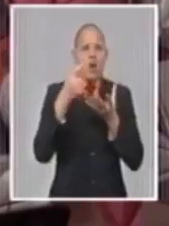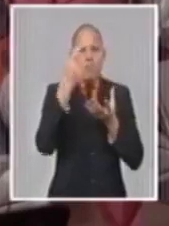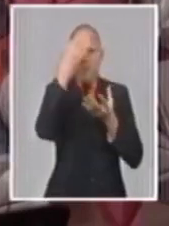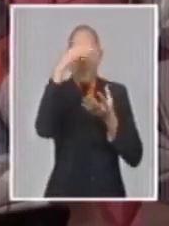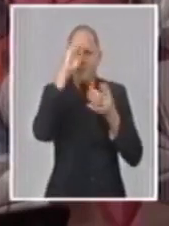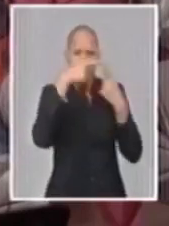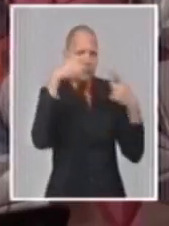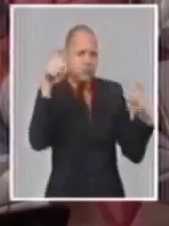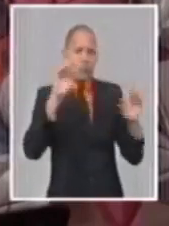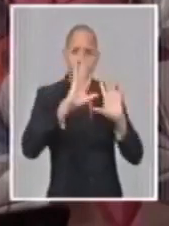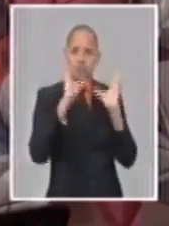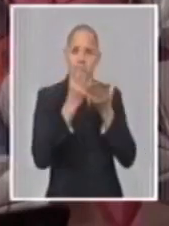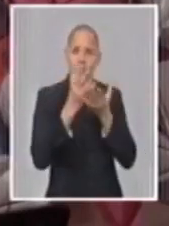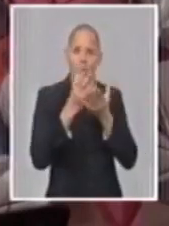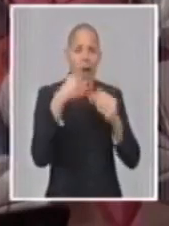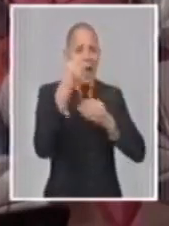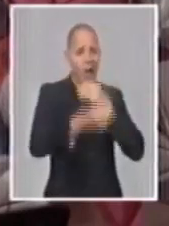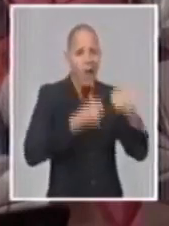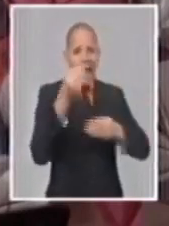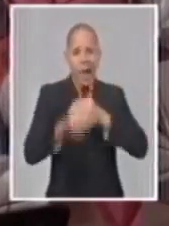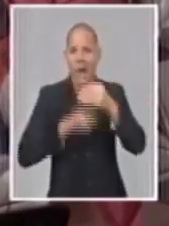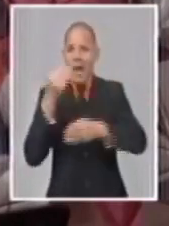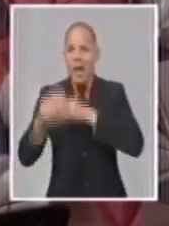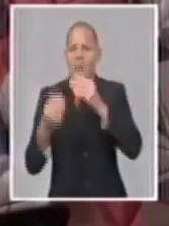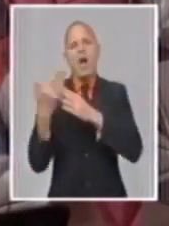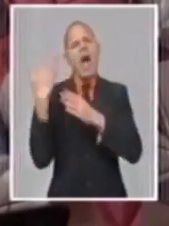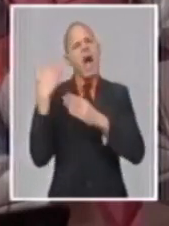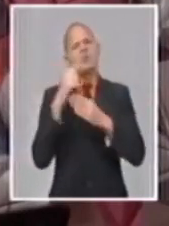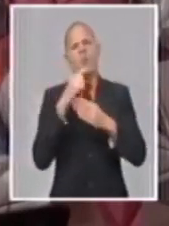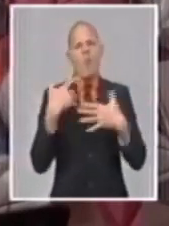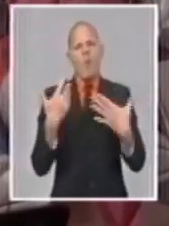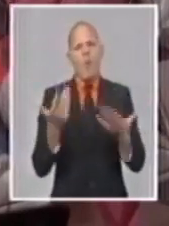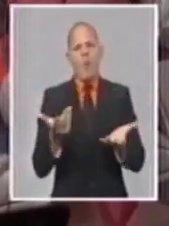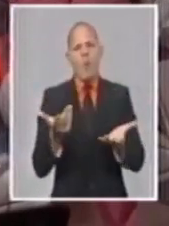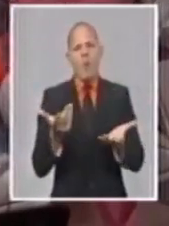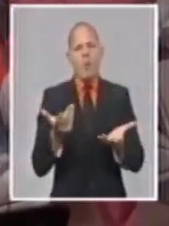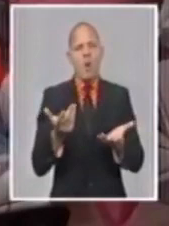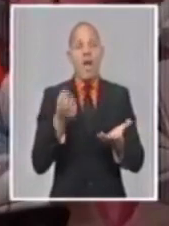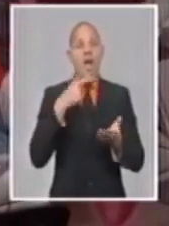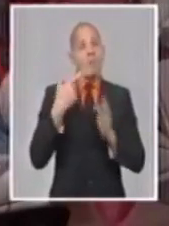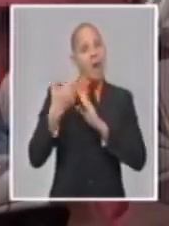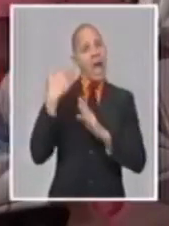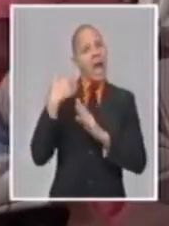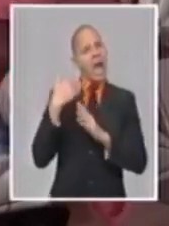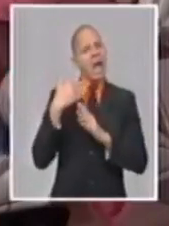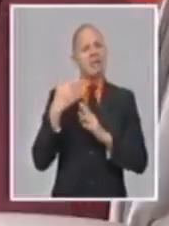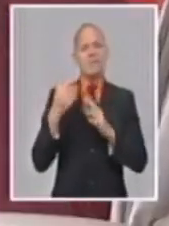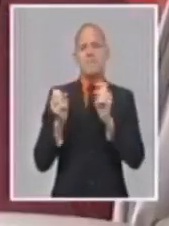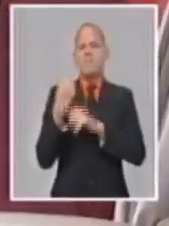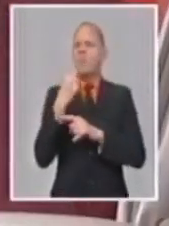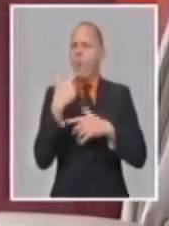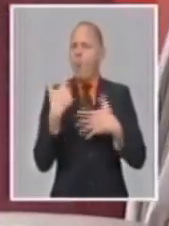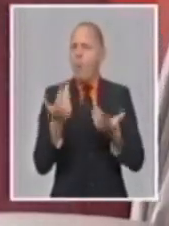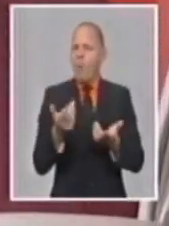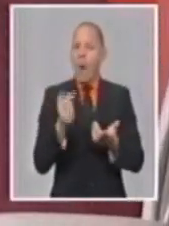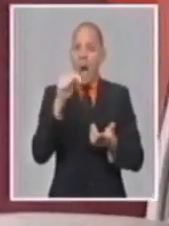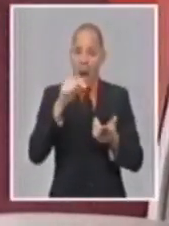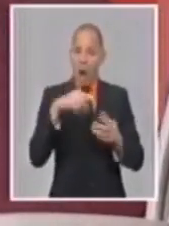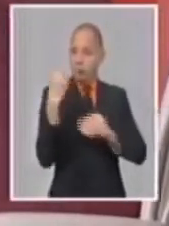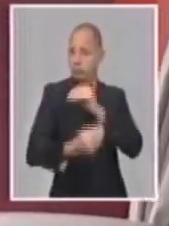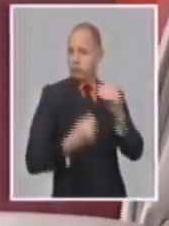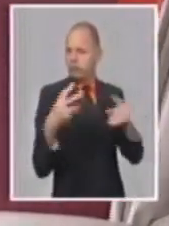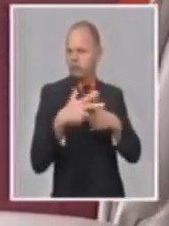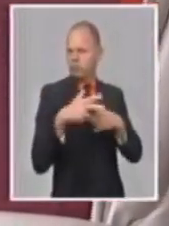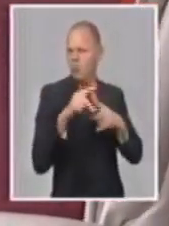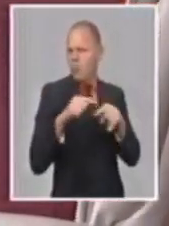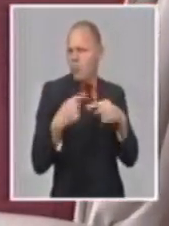¿Desde cuándo nos hacía en Cuba una reforma integral de precios como esta que se ha desarrollado ahora? ¿Cuáles han sido las bases, la concepción que tiene